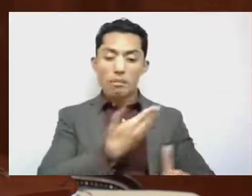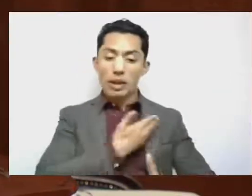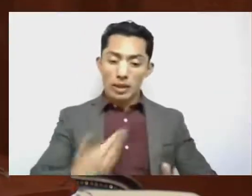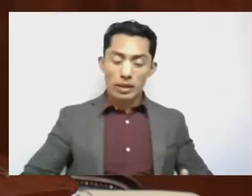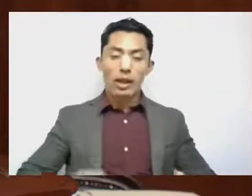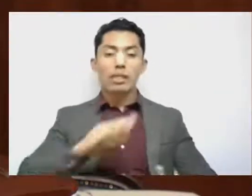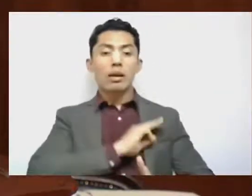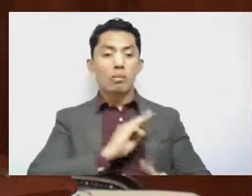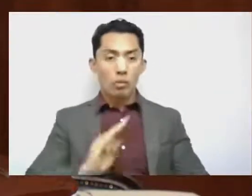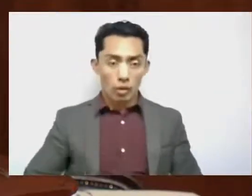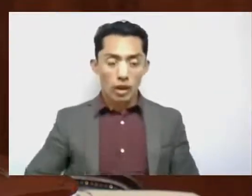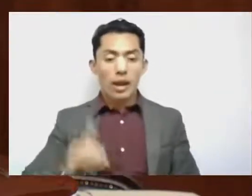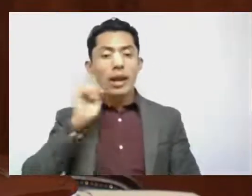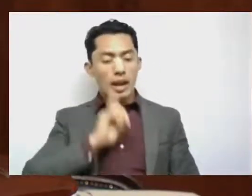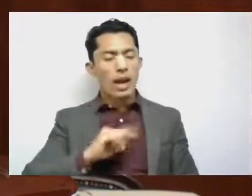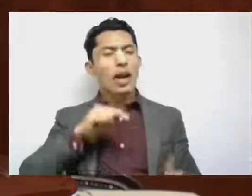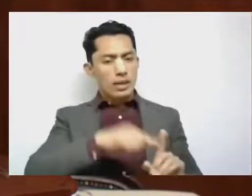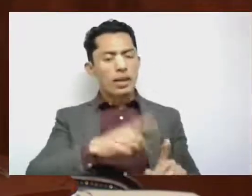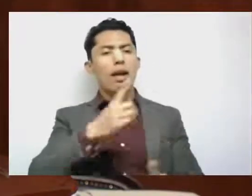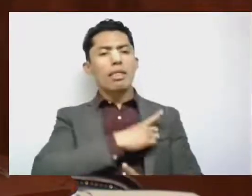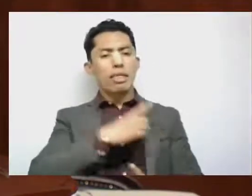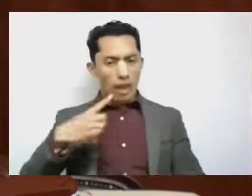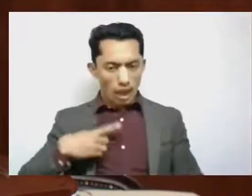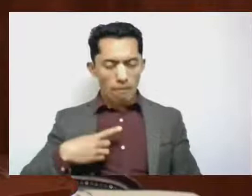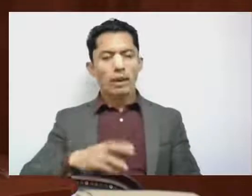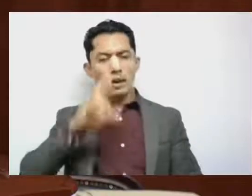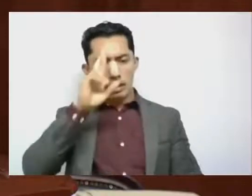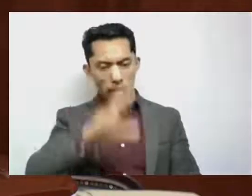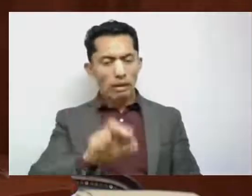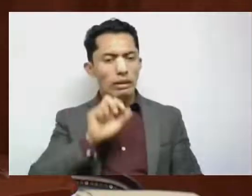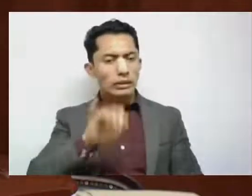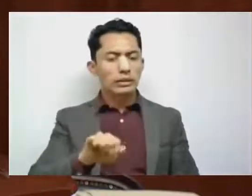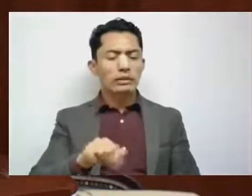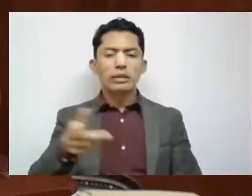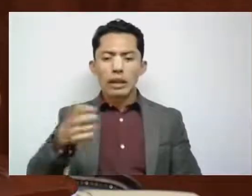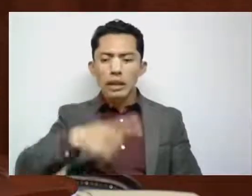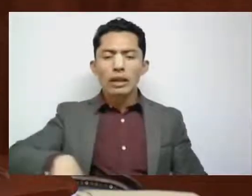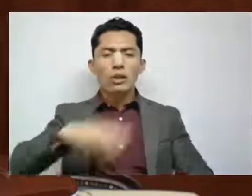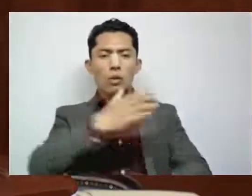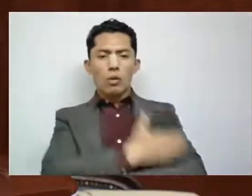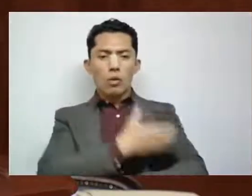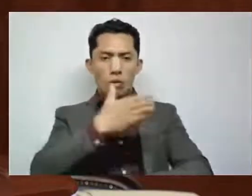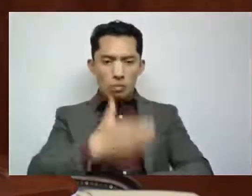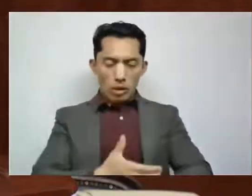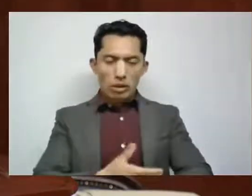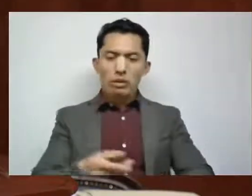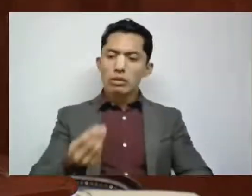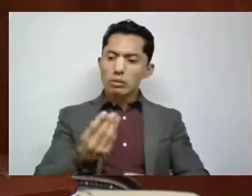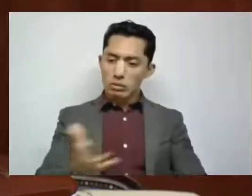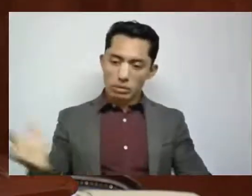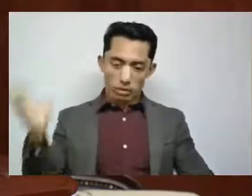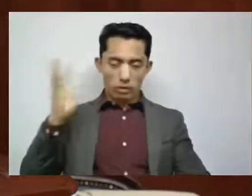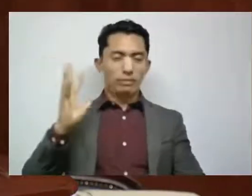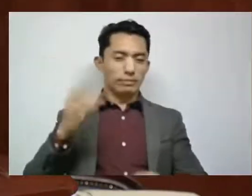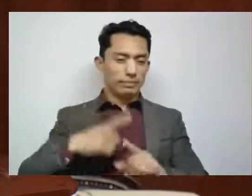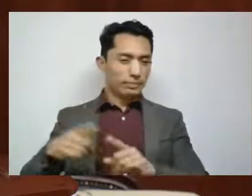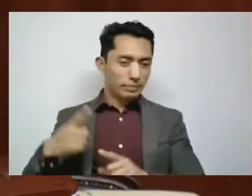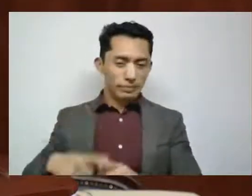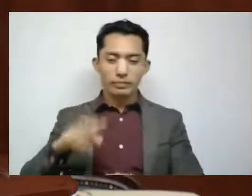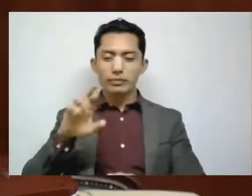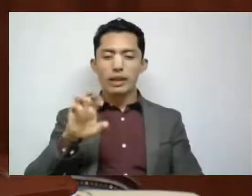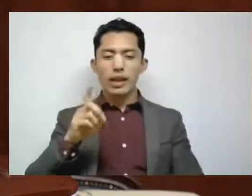supuesto que también debe de haber un respeto hacia los compañeros colegisladores. estamos